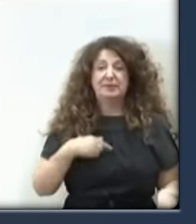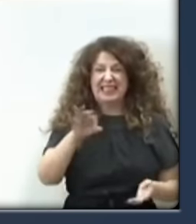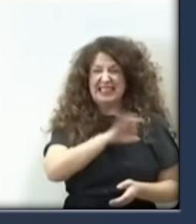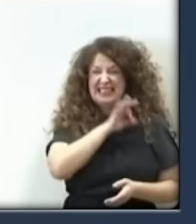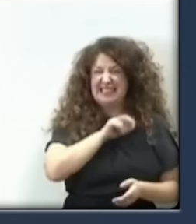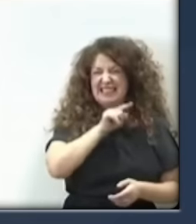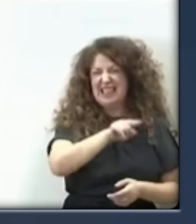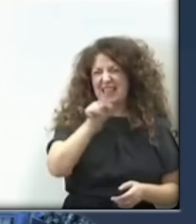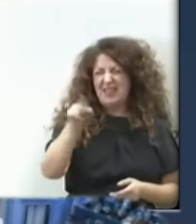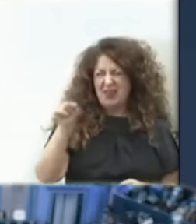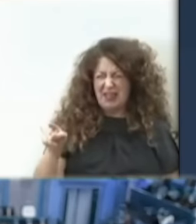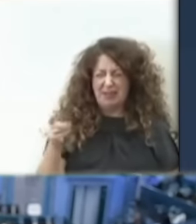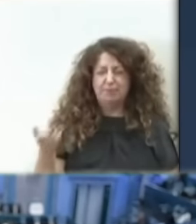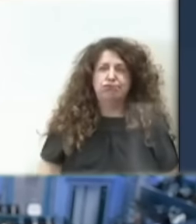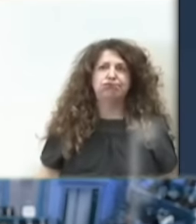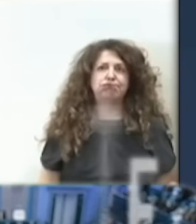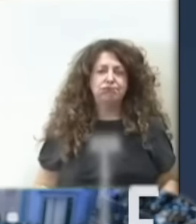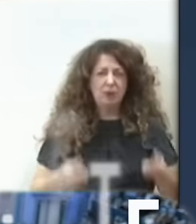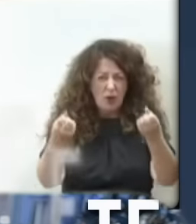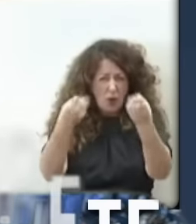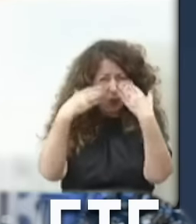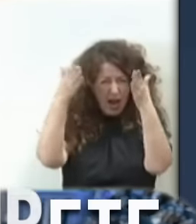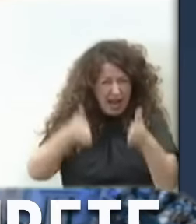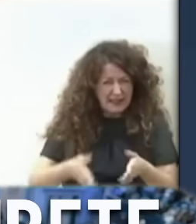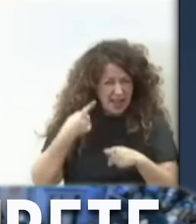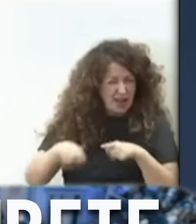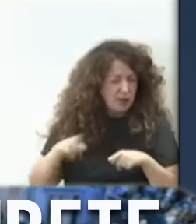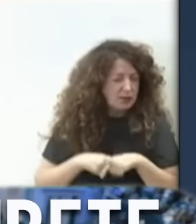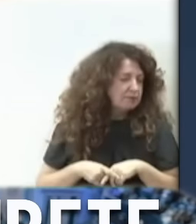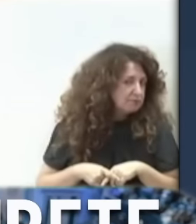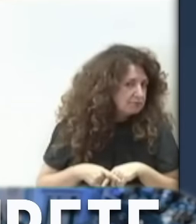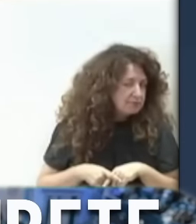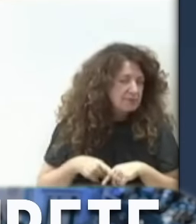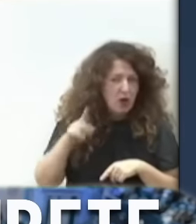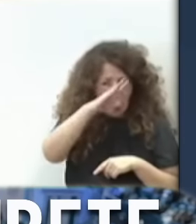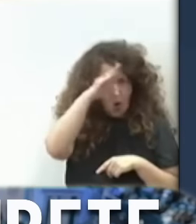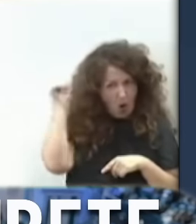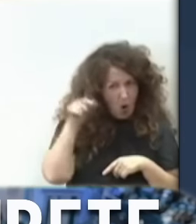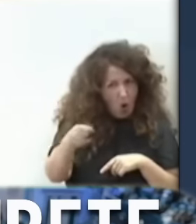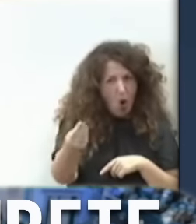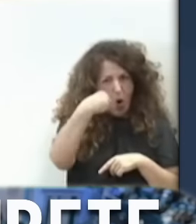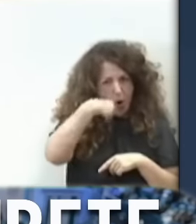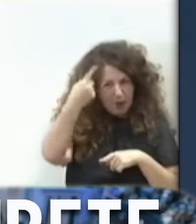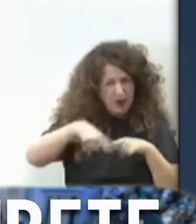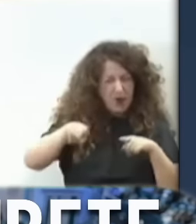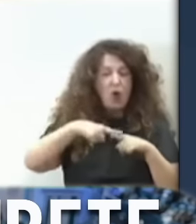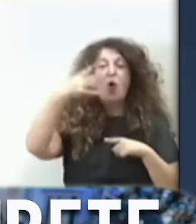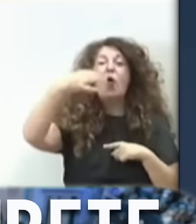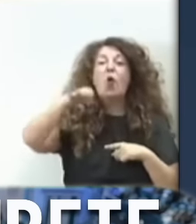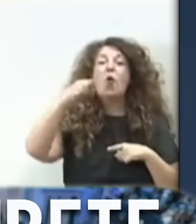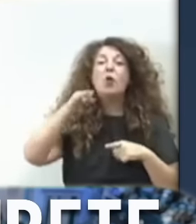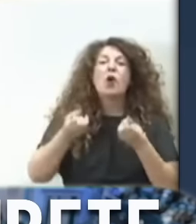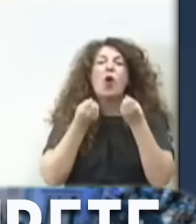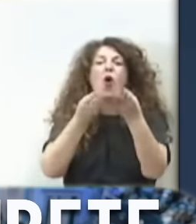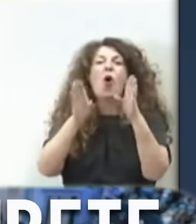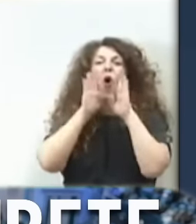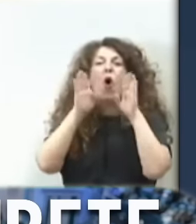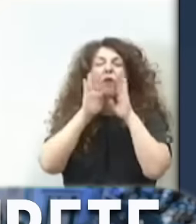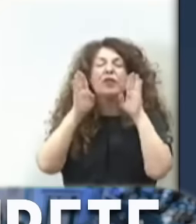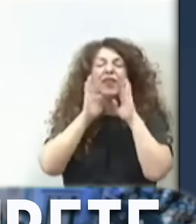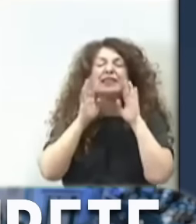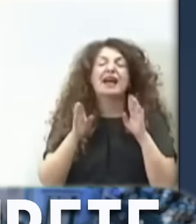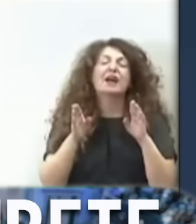tengamos que escuchar de usted. Estas cuestiones que, por cierto, se le ha olvidado el único que ha confesado un delito fiscal